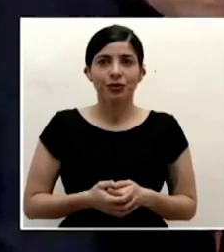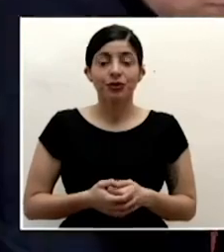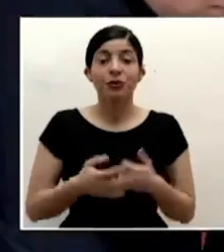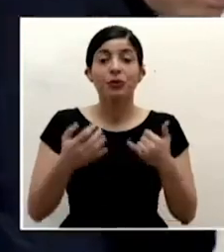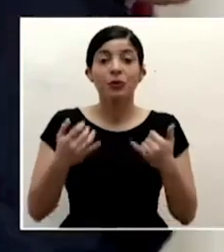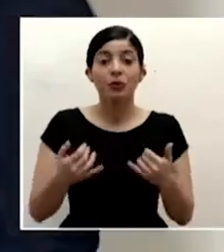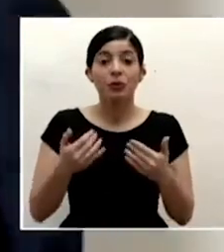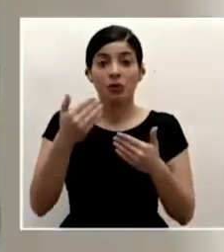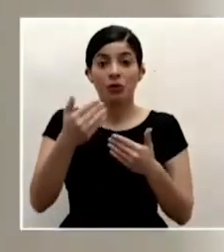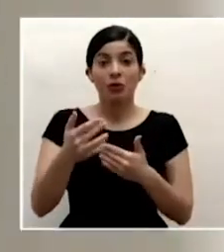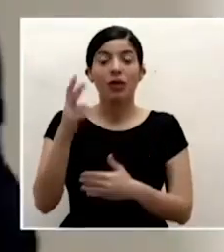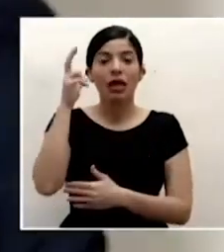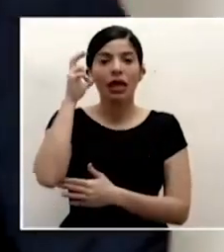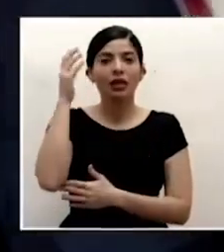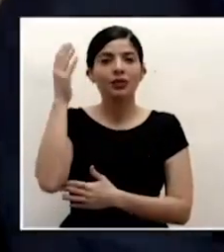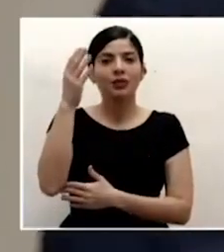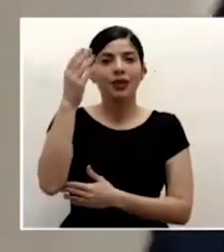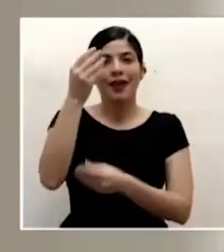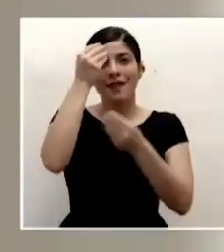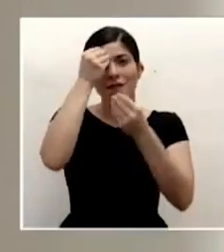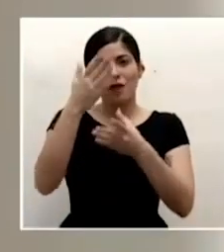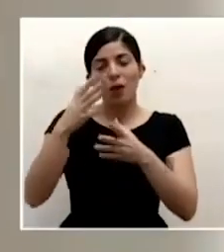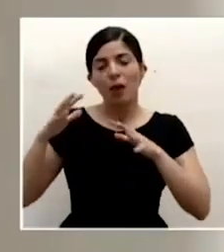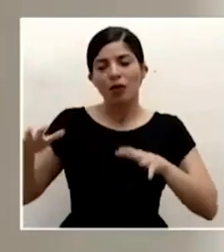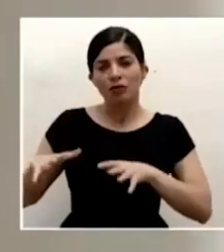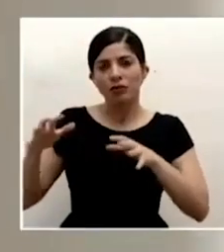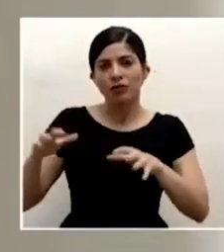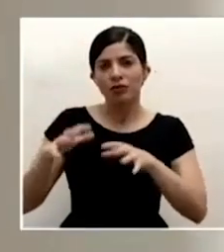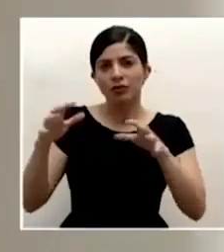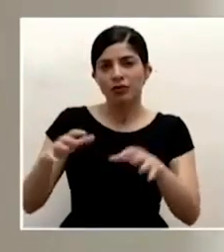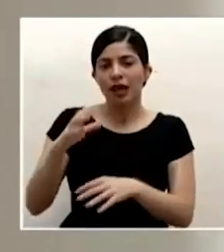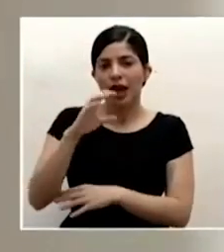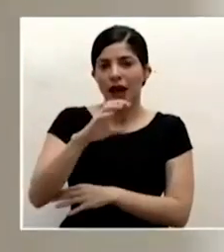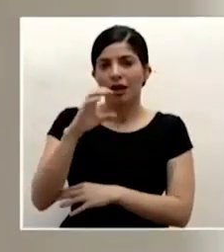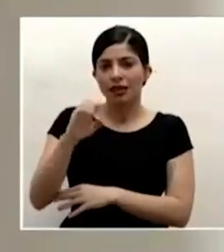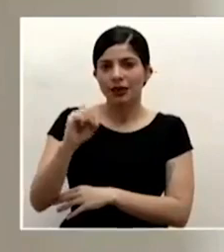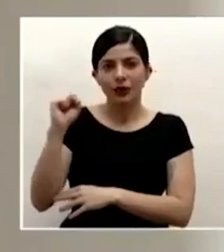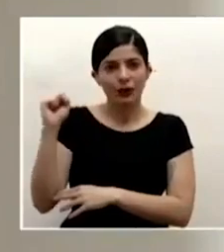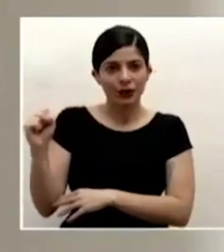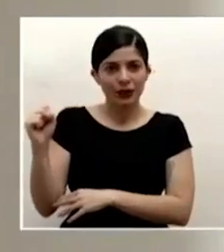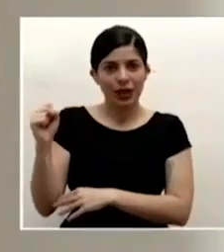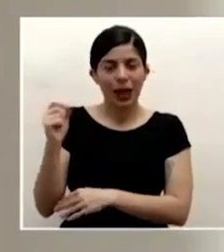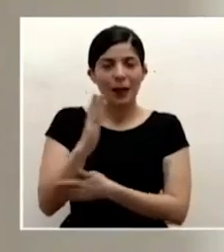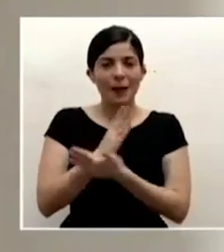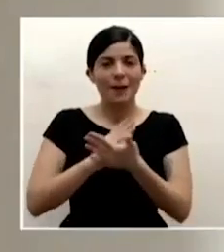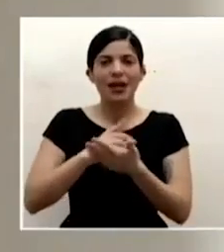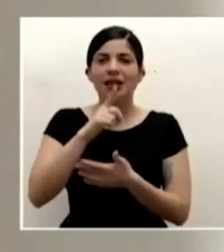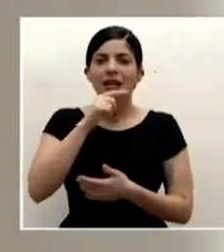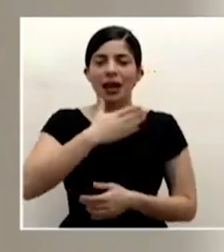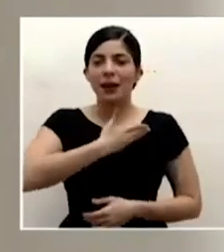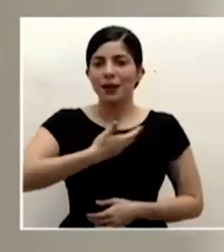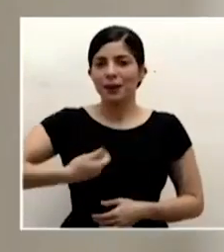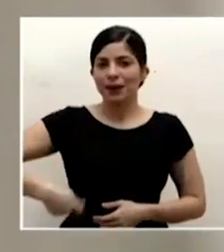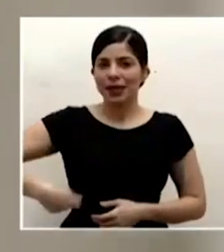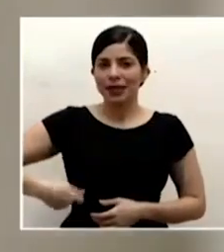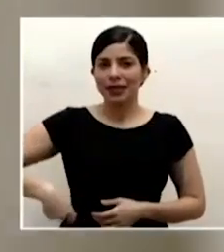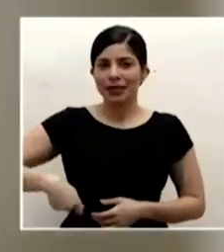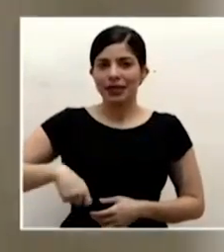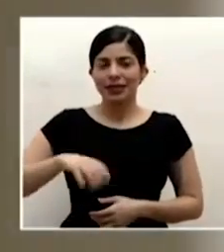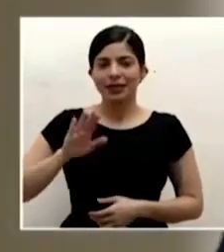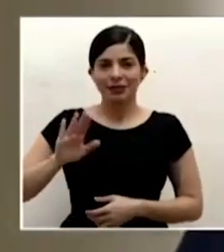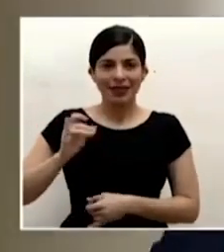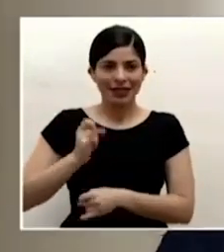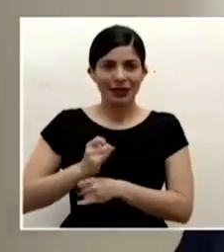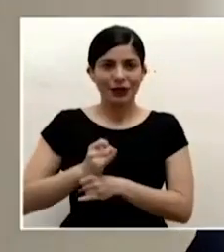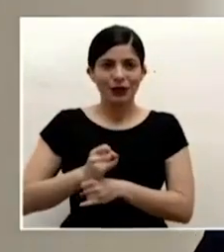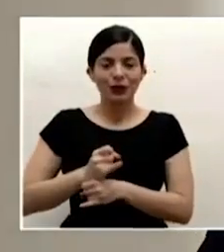escucharemos el informe de acciones de la caja costavicense de seguro social por parte del presidente ejecutivo de la institución el doctor